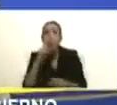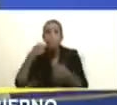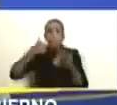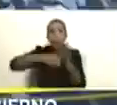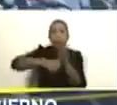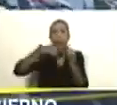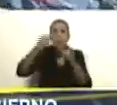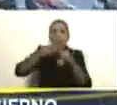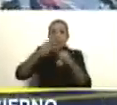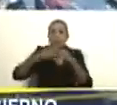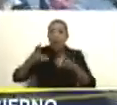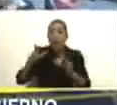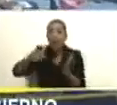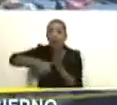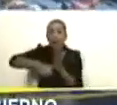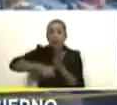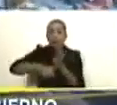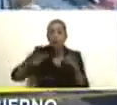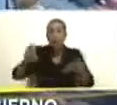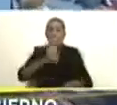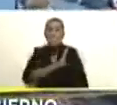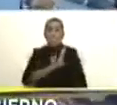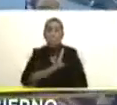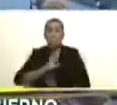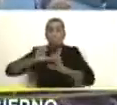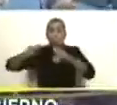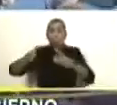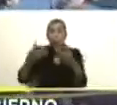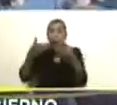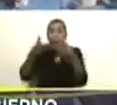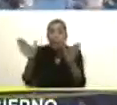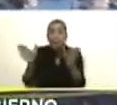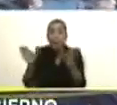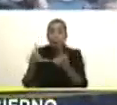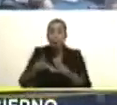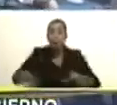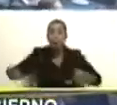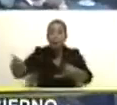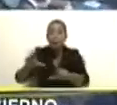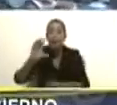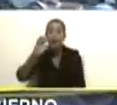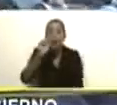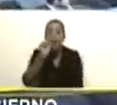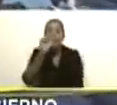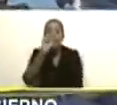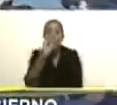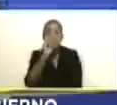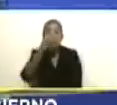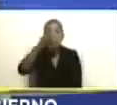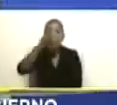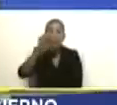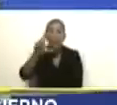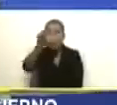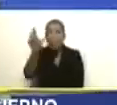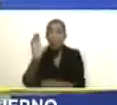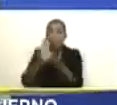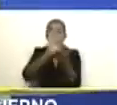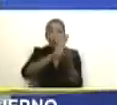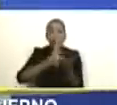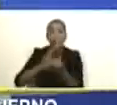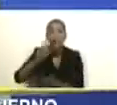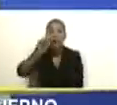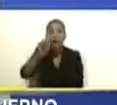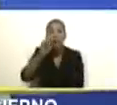entrega de la cédula de identidad y la apertura de una oficina del SAIME en la ciudad de Tumeremo